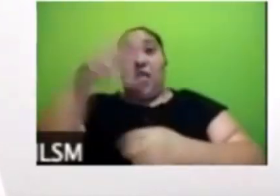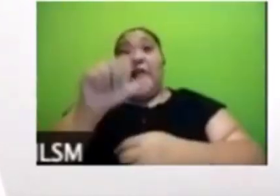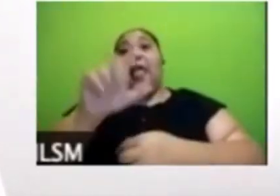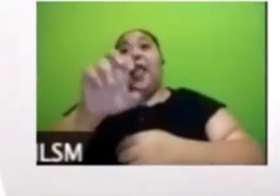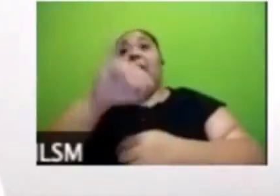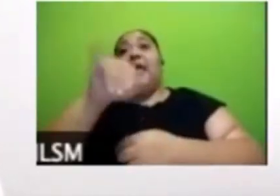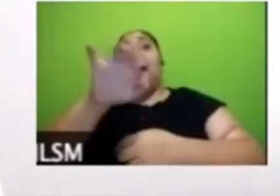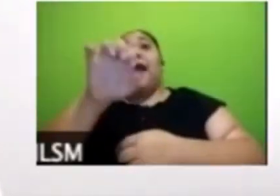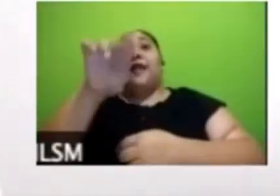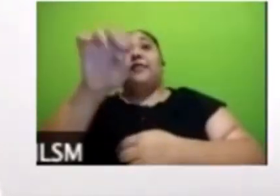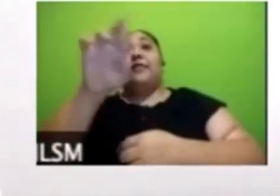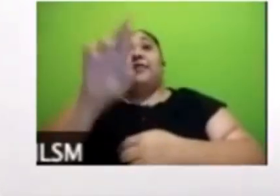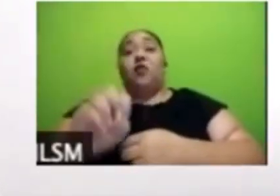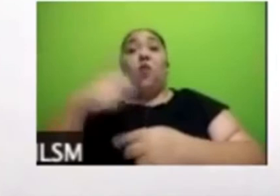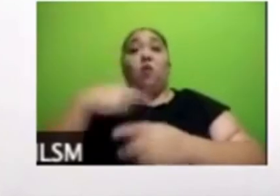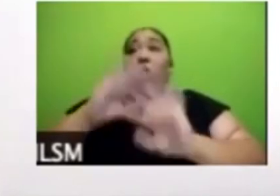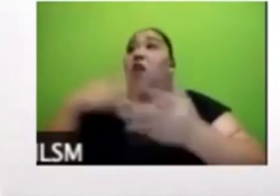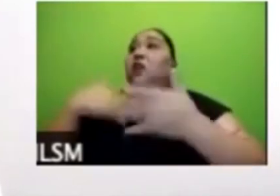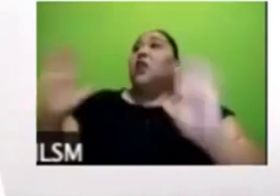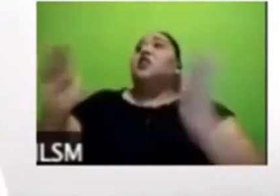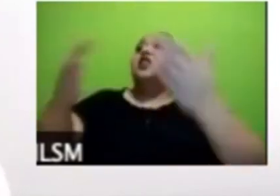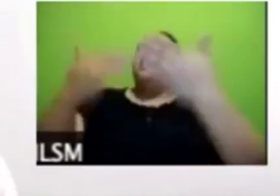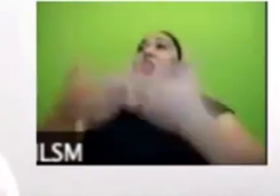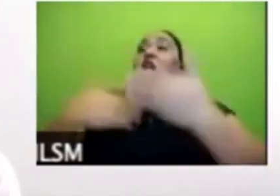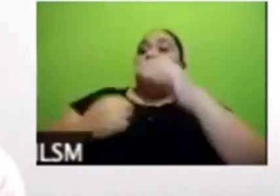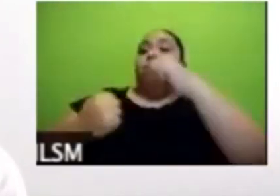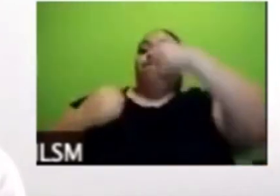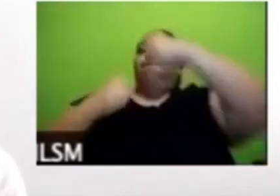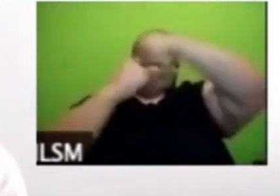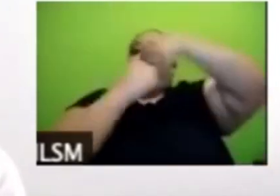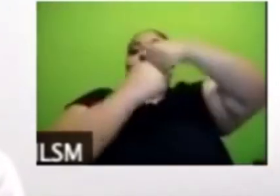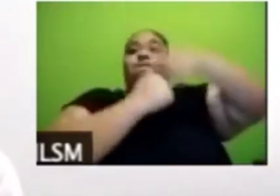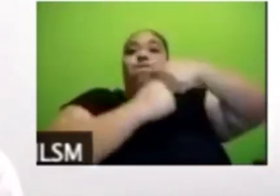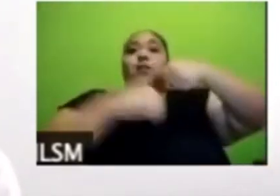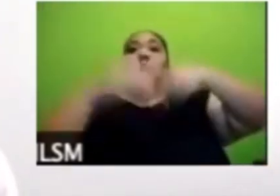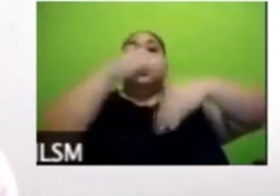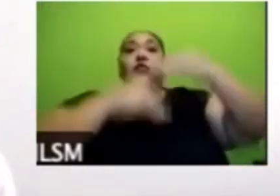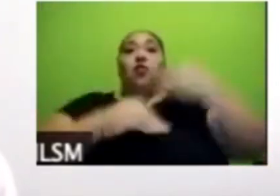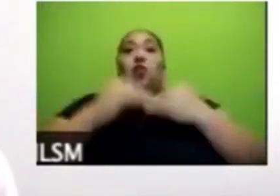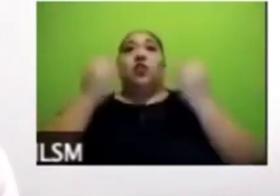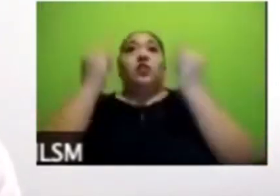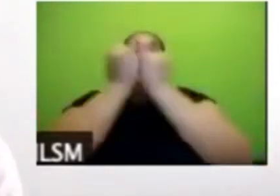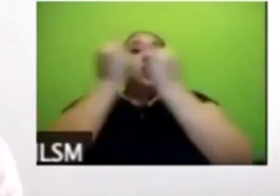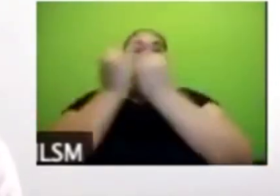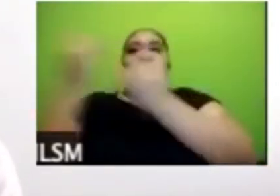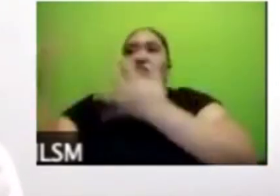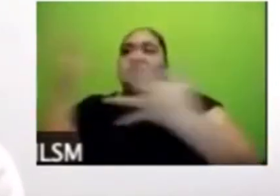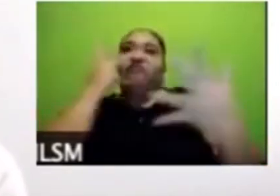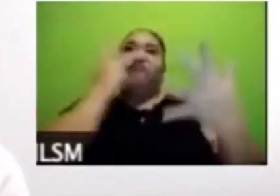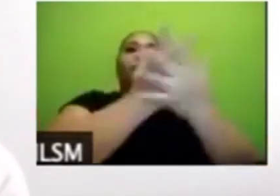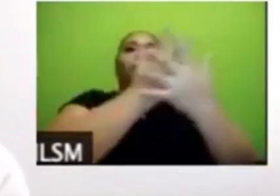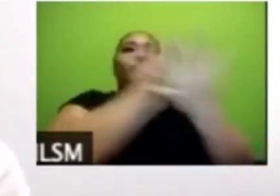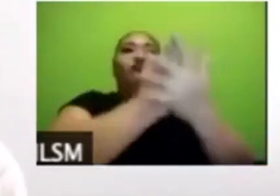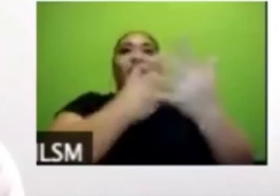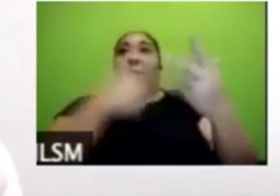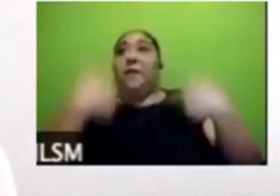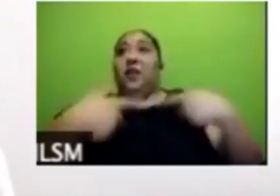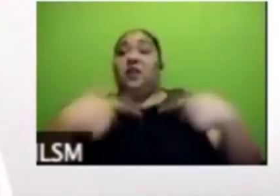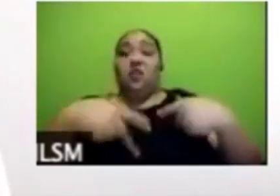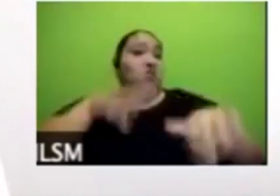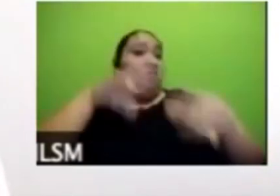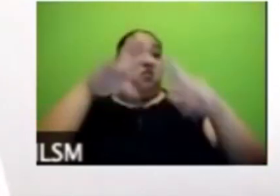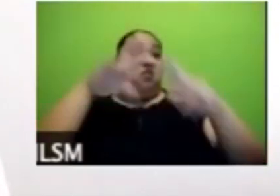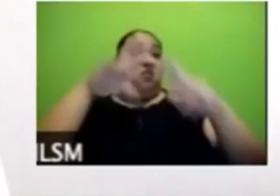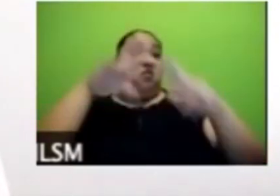hasta penalizaciones como encarcelamiento temporal a personas que rompan la cuarentena entonces sin duda también vemos este apoyo y